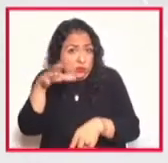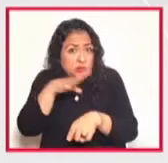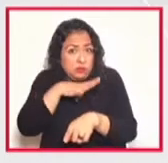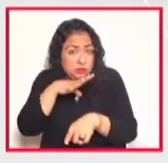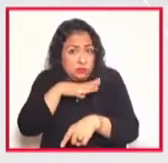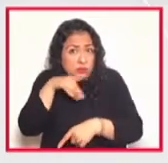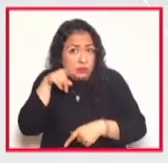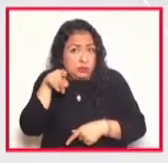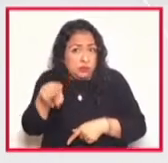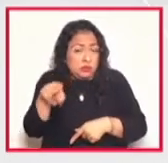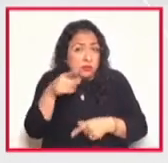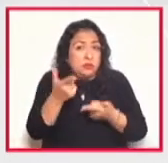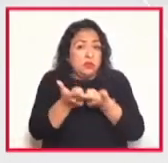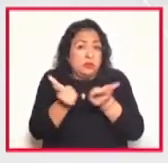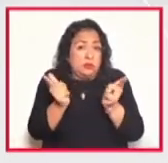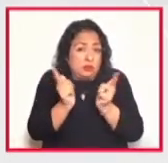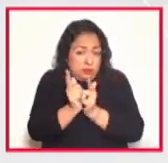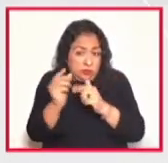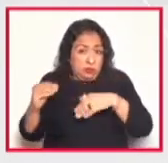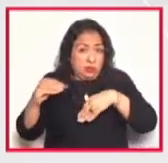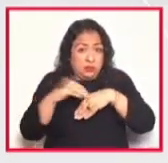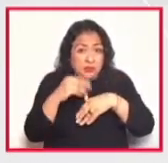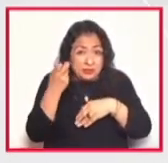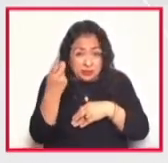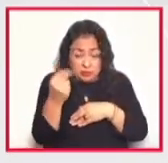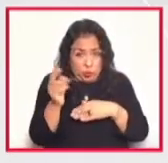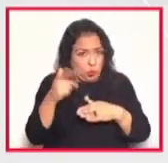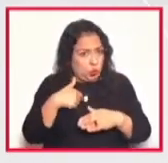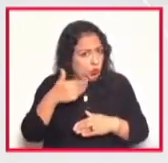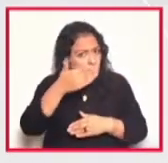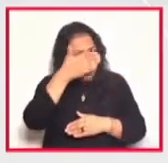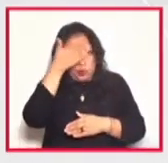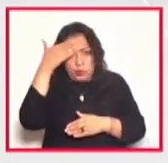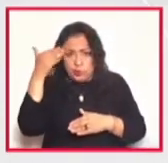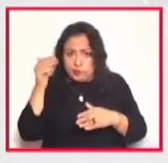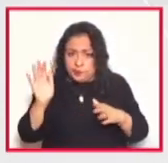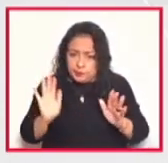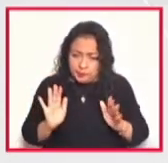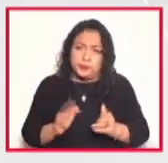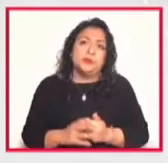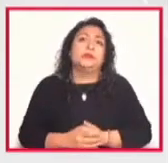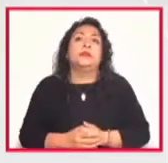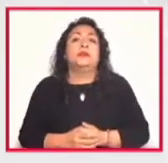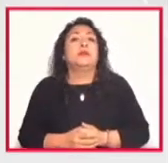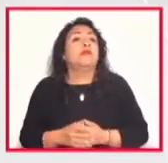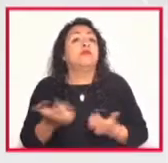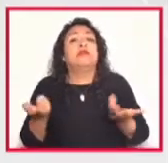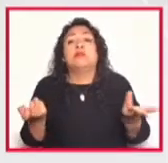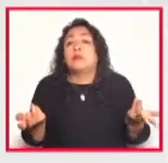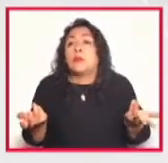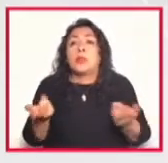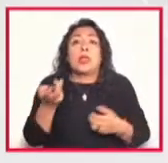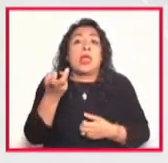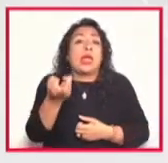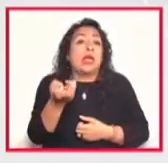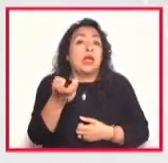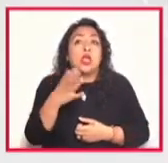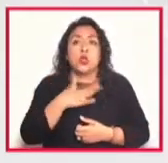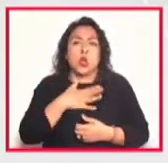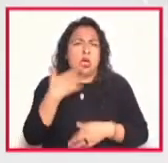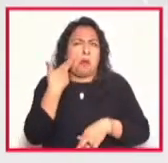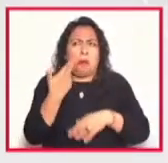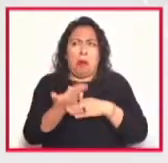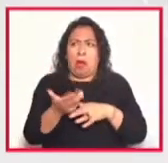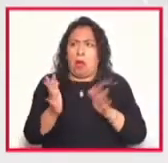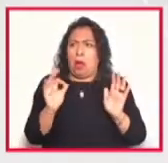grupo con ese nombre y pues eso no quiere decir que no tenga responsabilidad